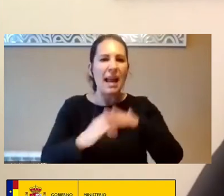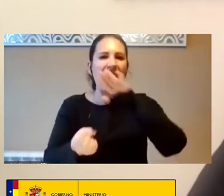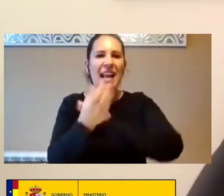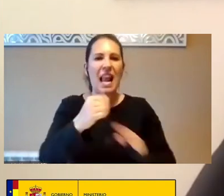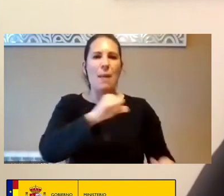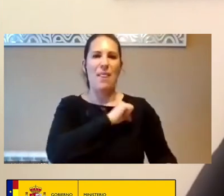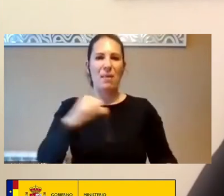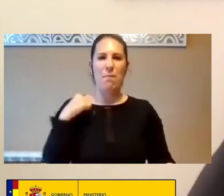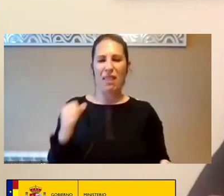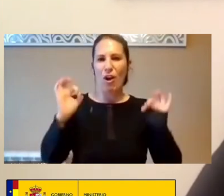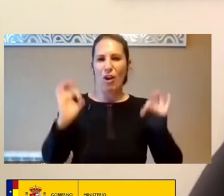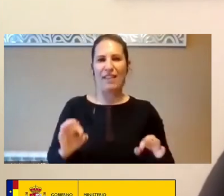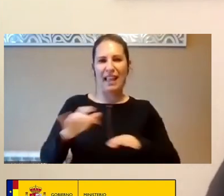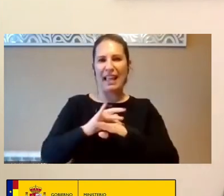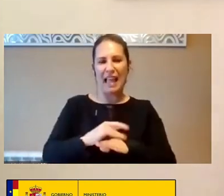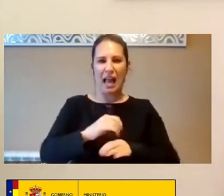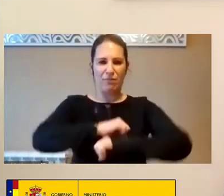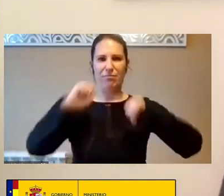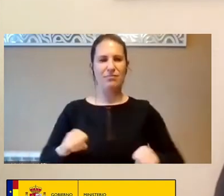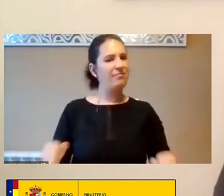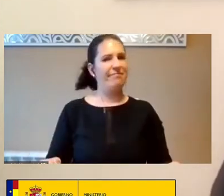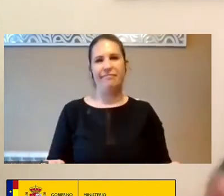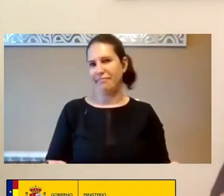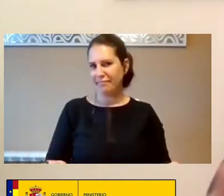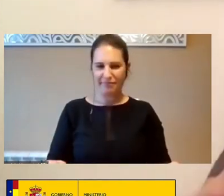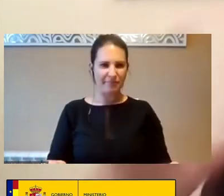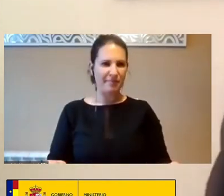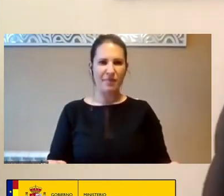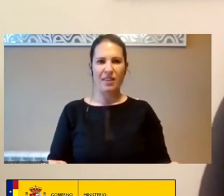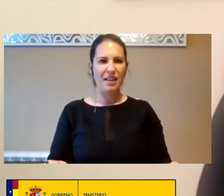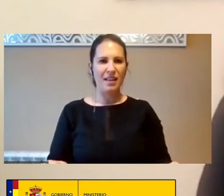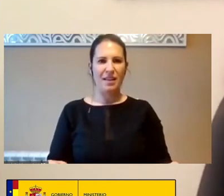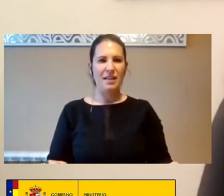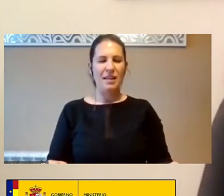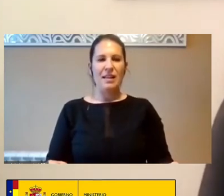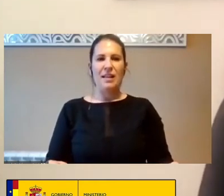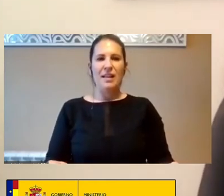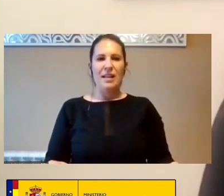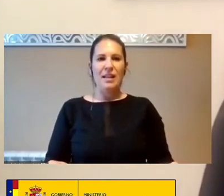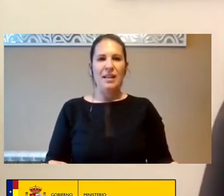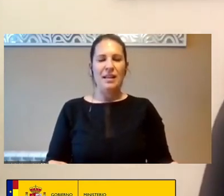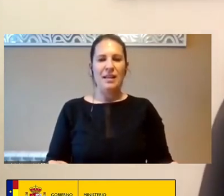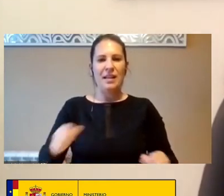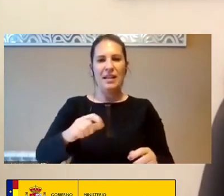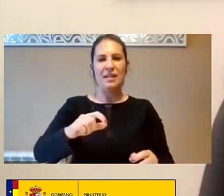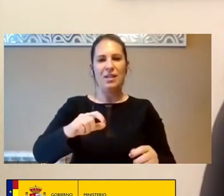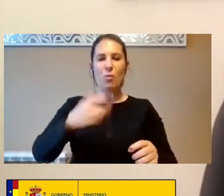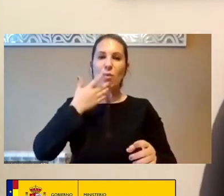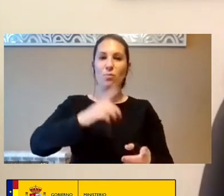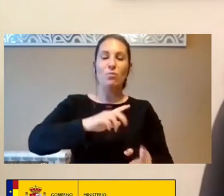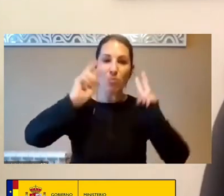Digital Y Una Y Una Y Revertir Realmente Este Sistema Si No Si No